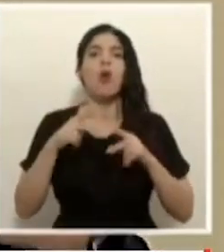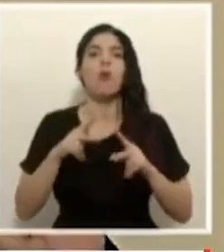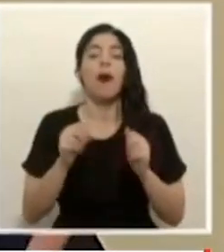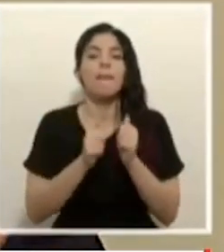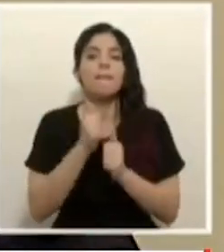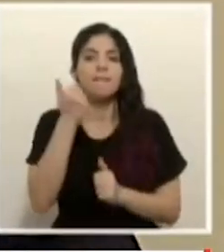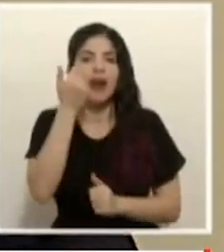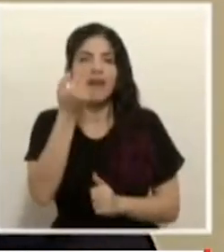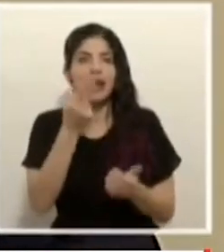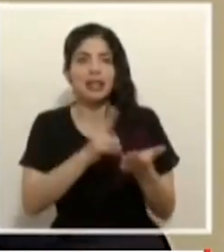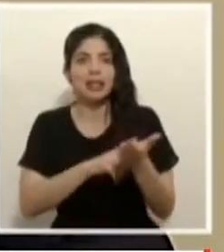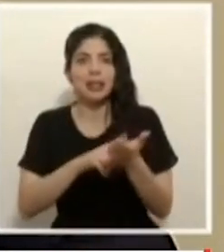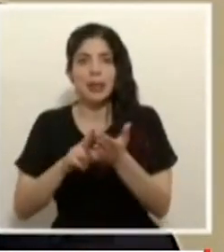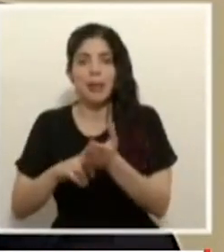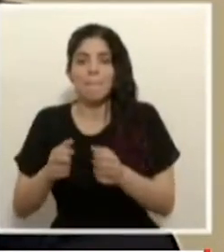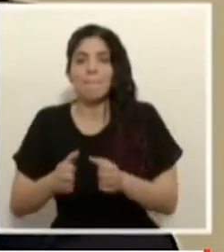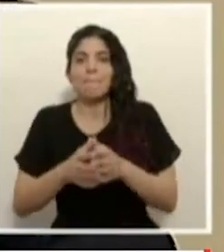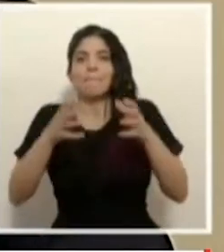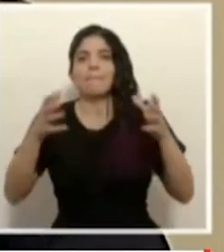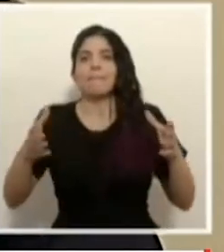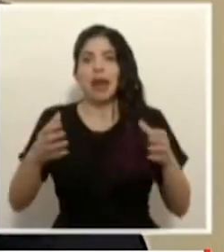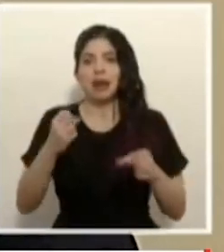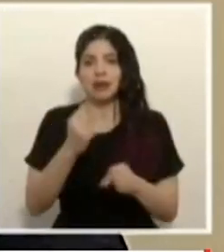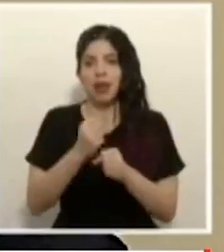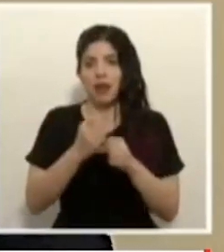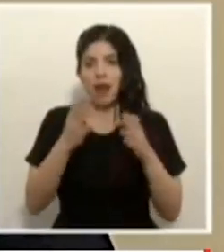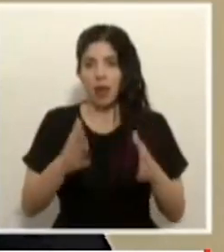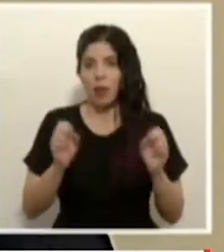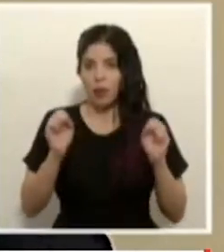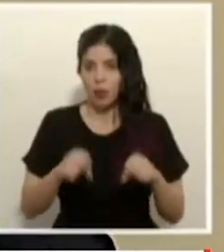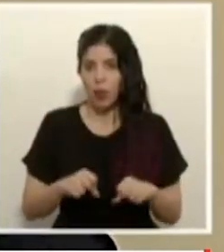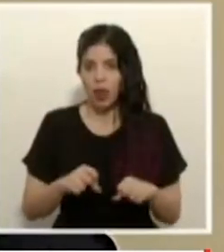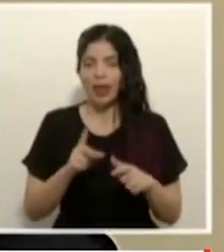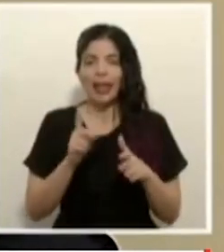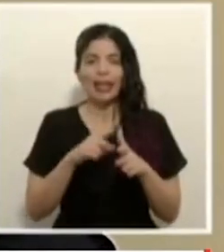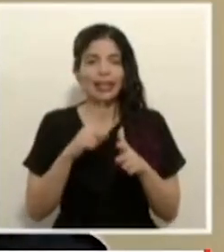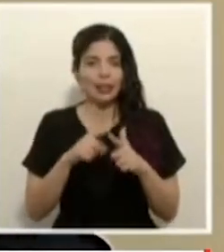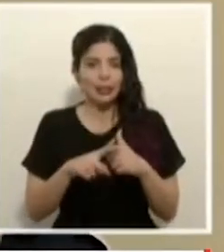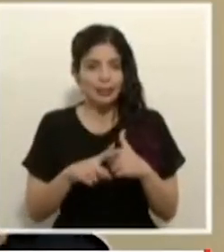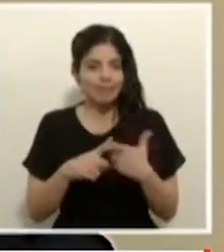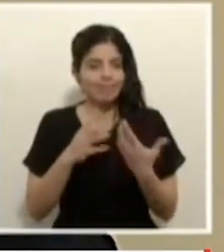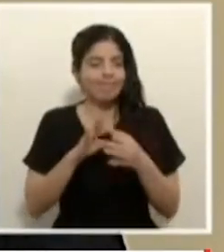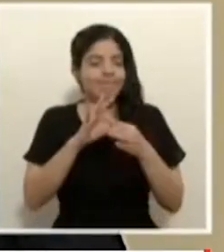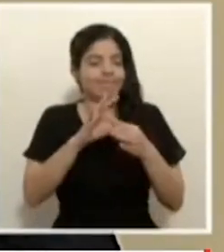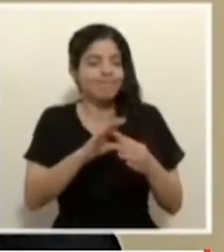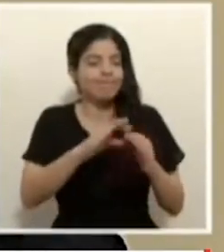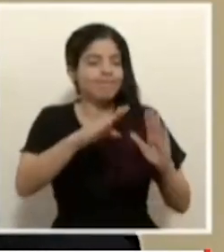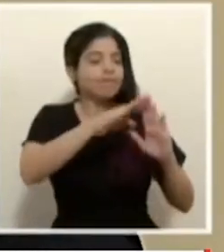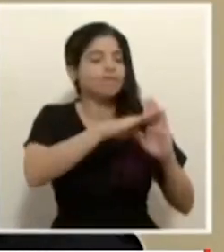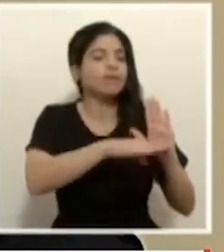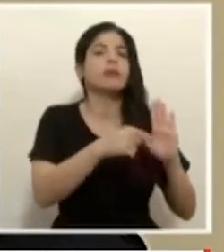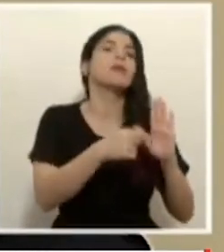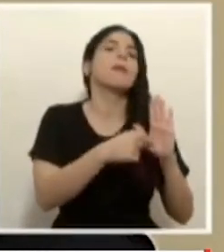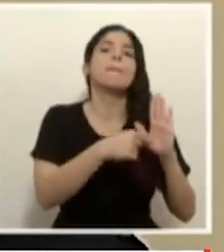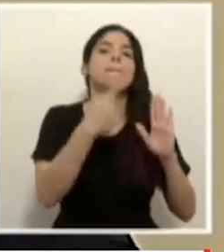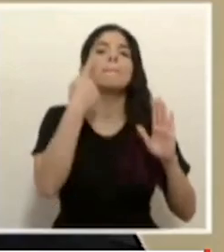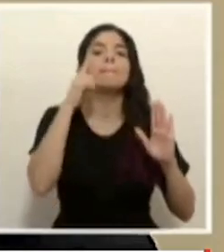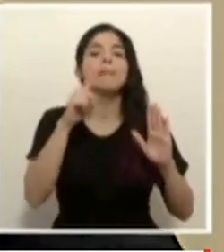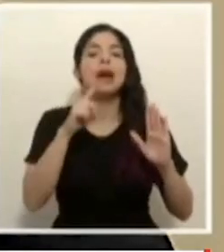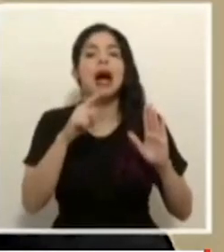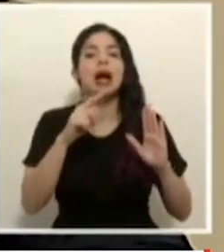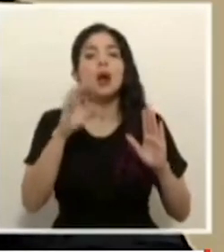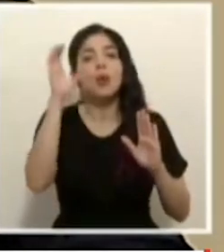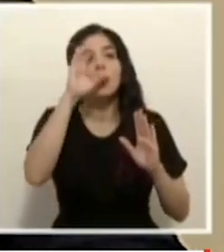contratar más personas entonces tiene que ver con una medida para la lucha contra el